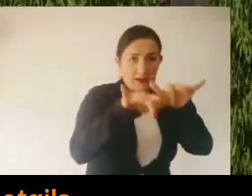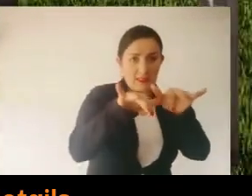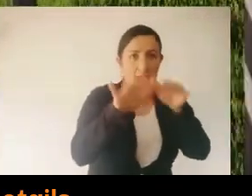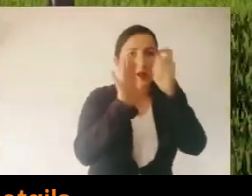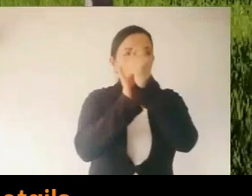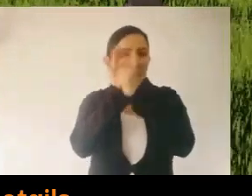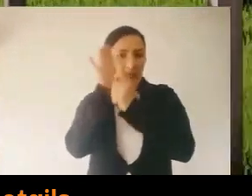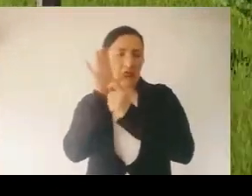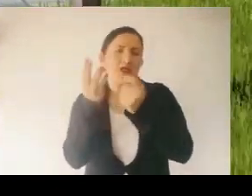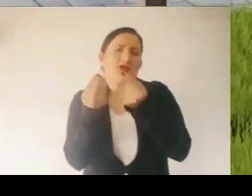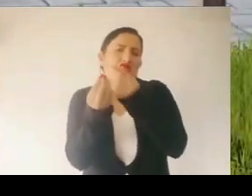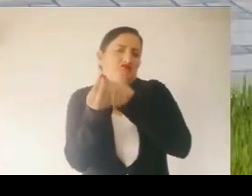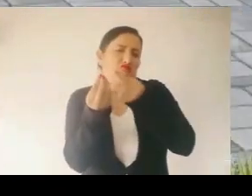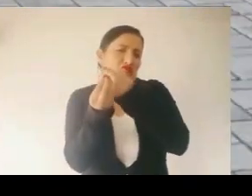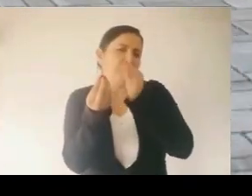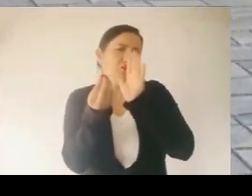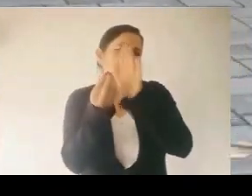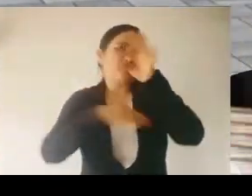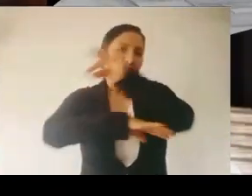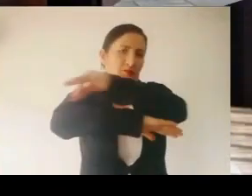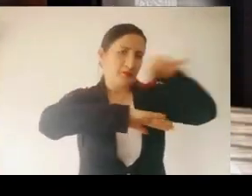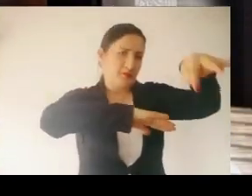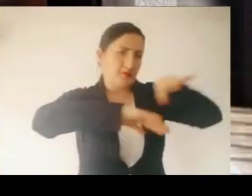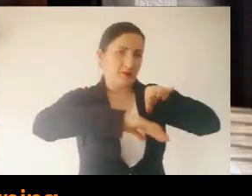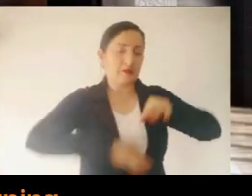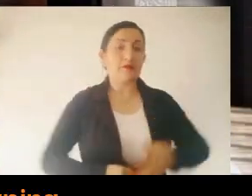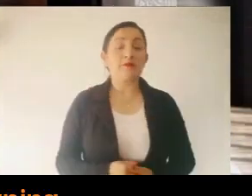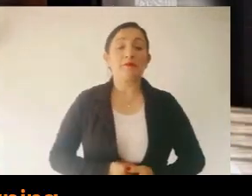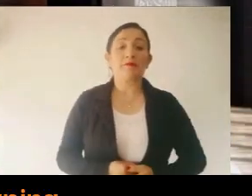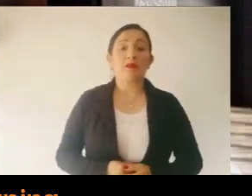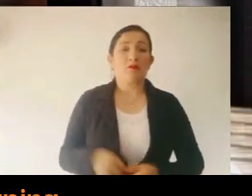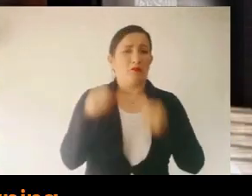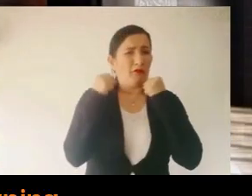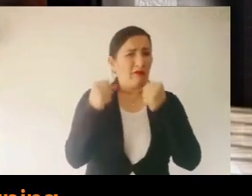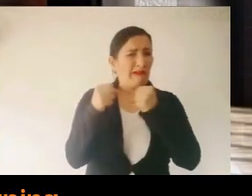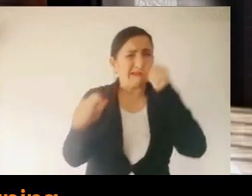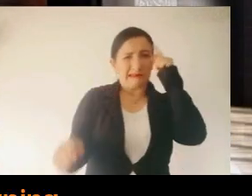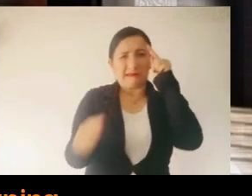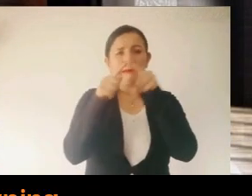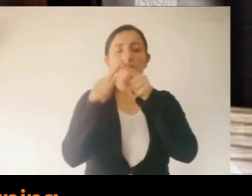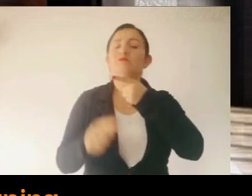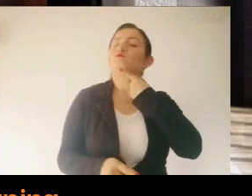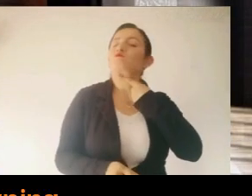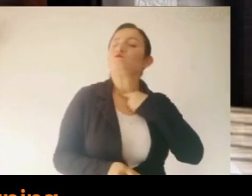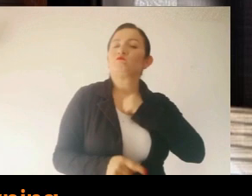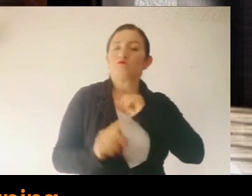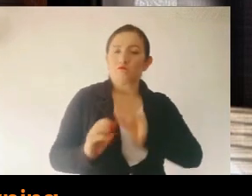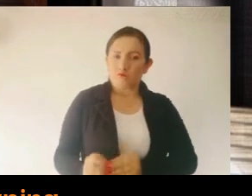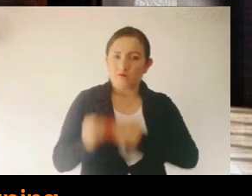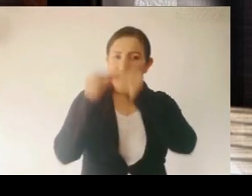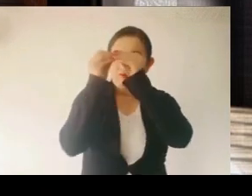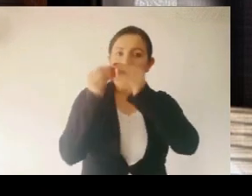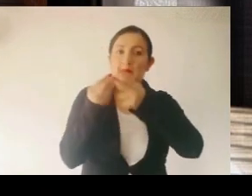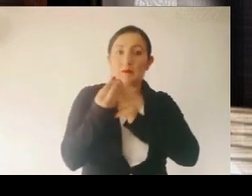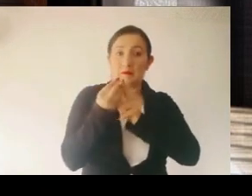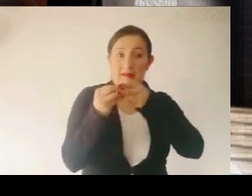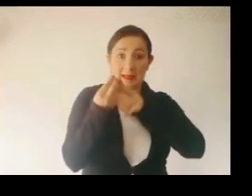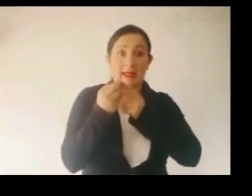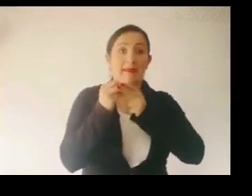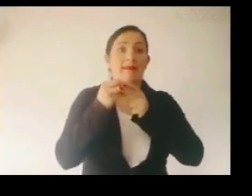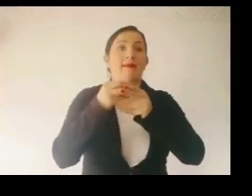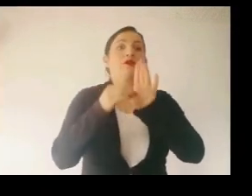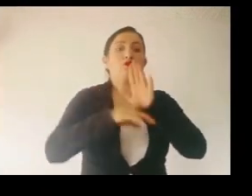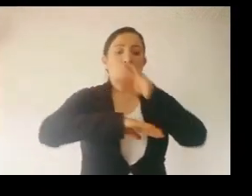detalles arquitectónicos. Tengo una fuerte pasión por la creación de prototipos mecánicos y la